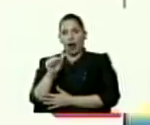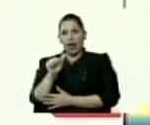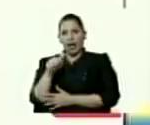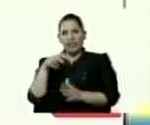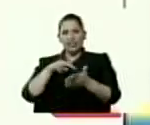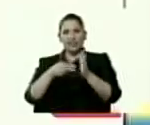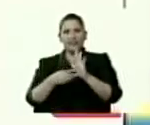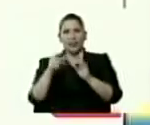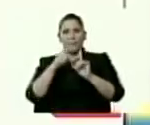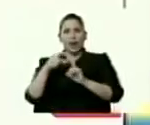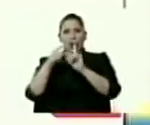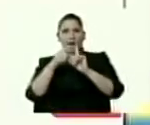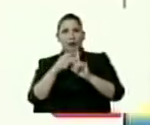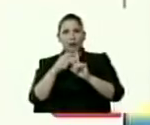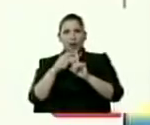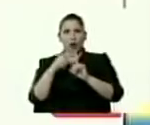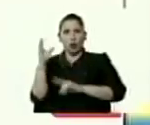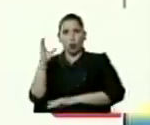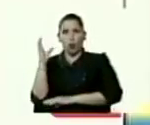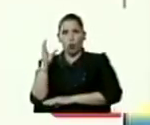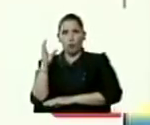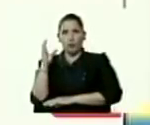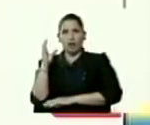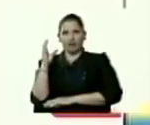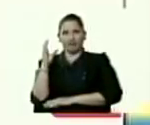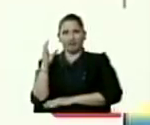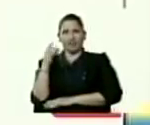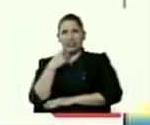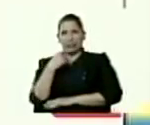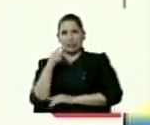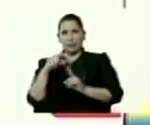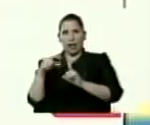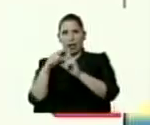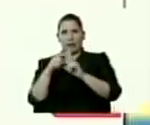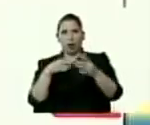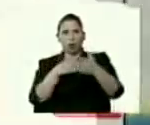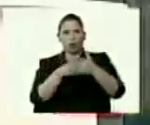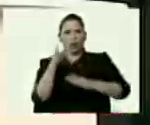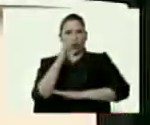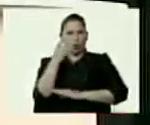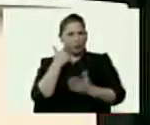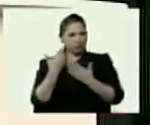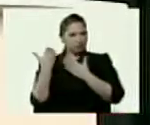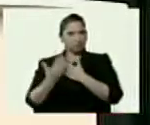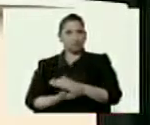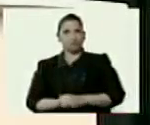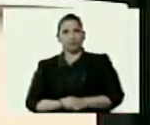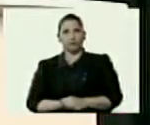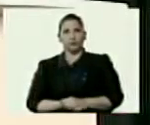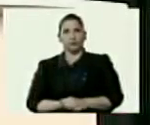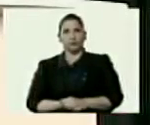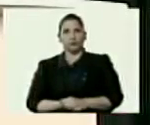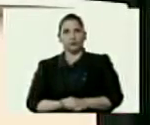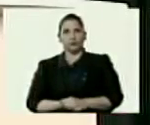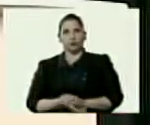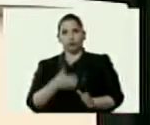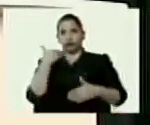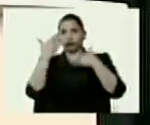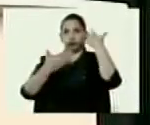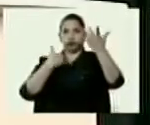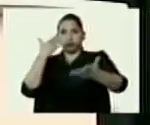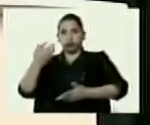conspiración contra Colombia. Y se lanza a decir barbaridades.